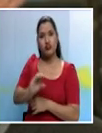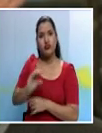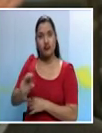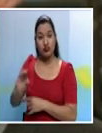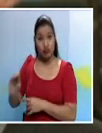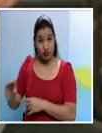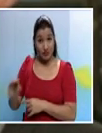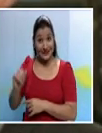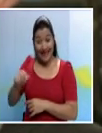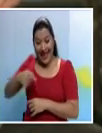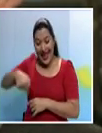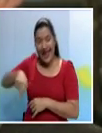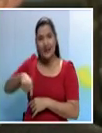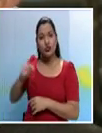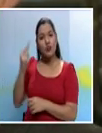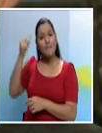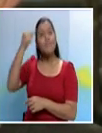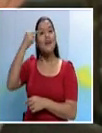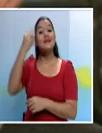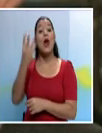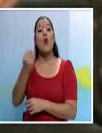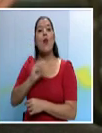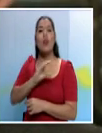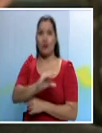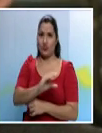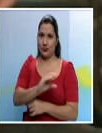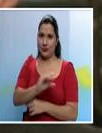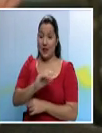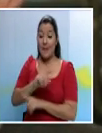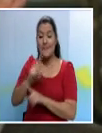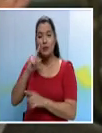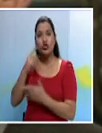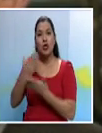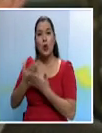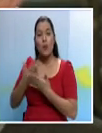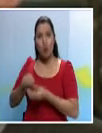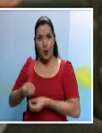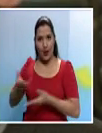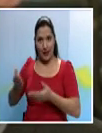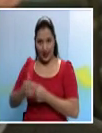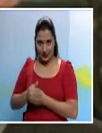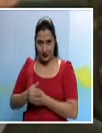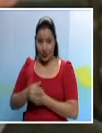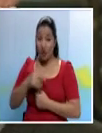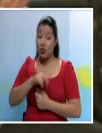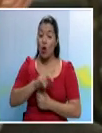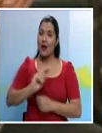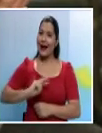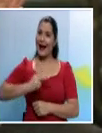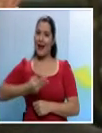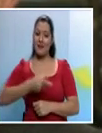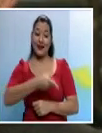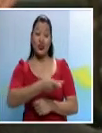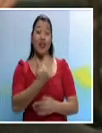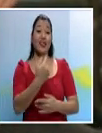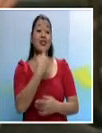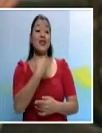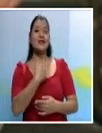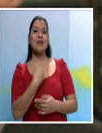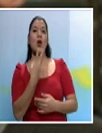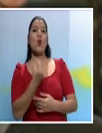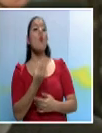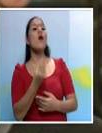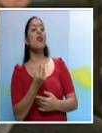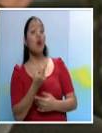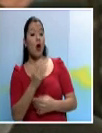distinto al de ahora en el cual antes de entregar ese dinero se comprueba el gasto ante el organismo electoral. Es un cambio que supone retos importantes para el